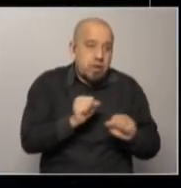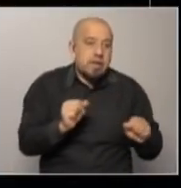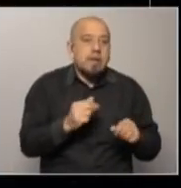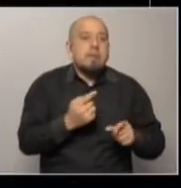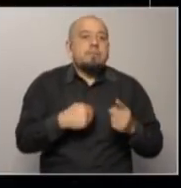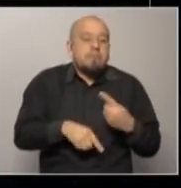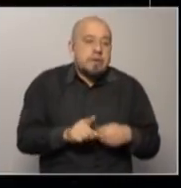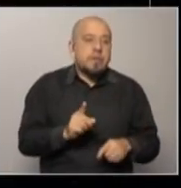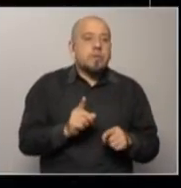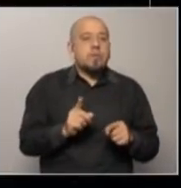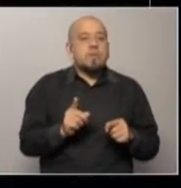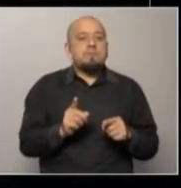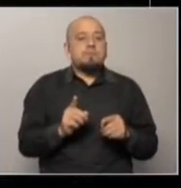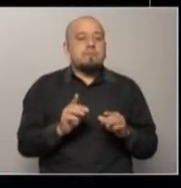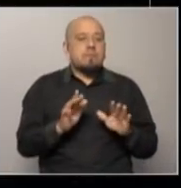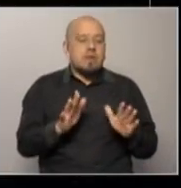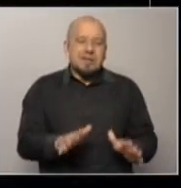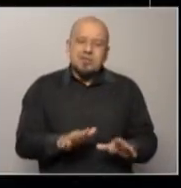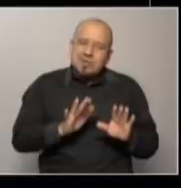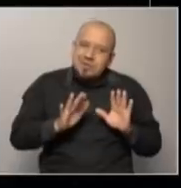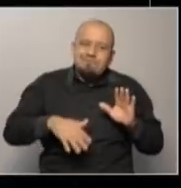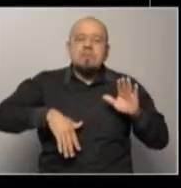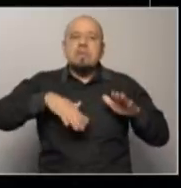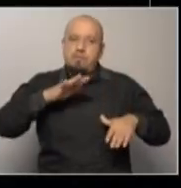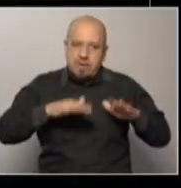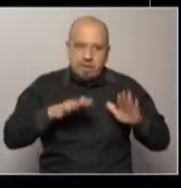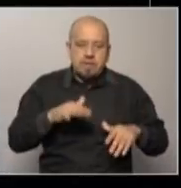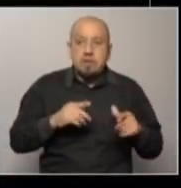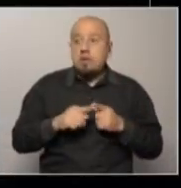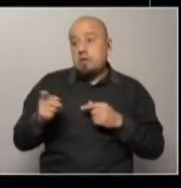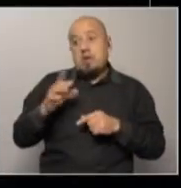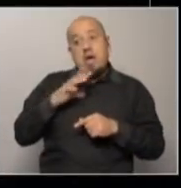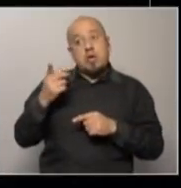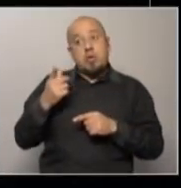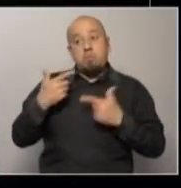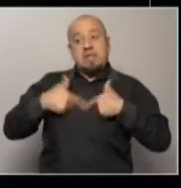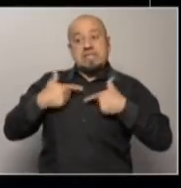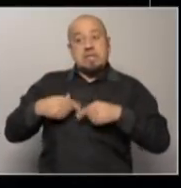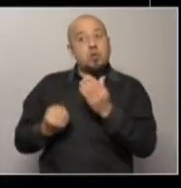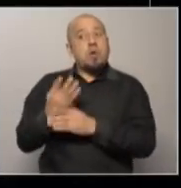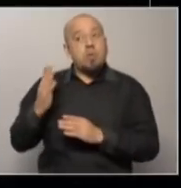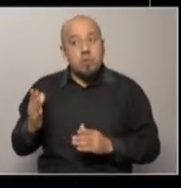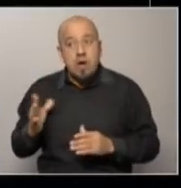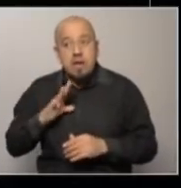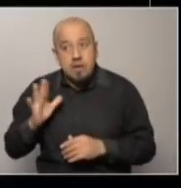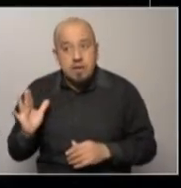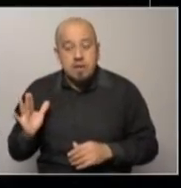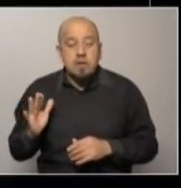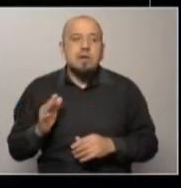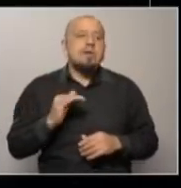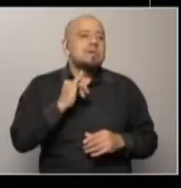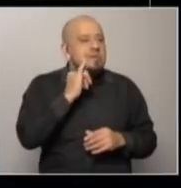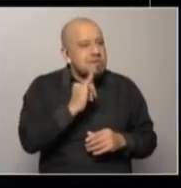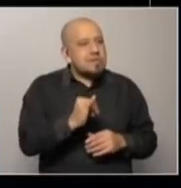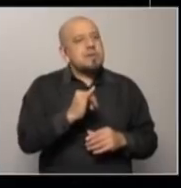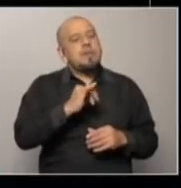limitadas. Se abrió un ministerio nuevo. Sí, pero en realidad, bueno, está integrado ya